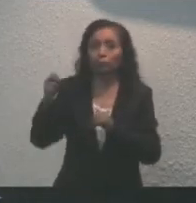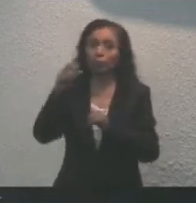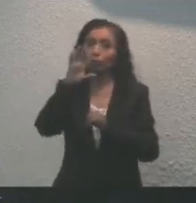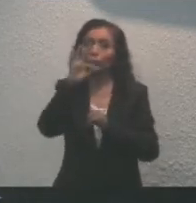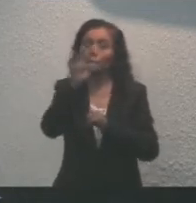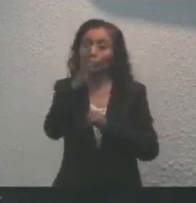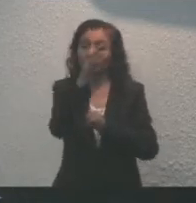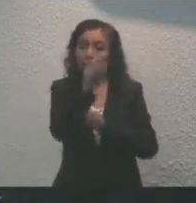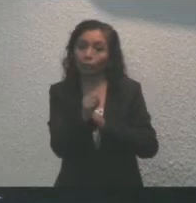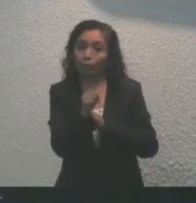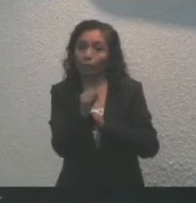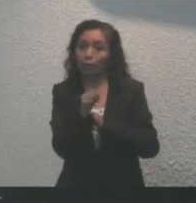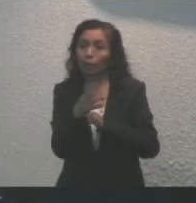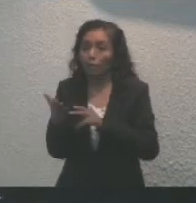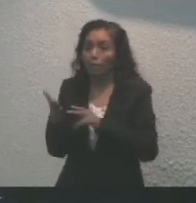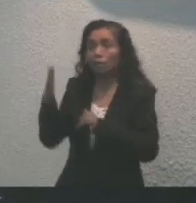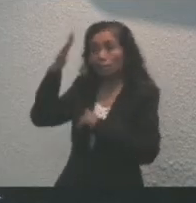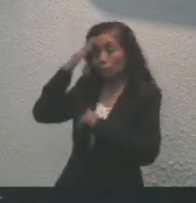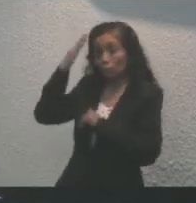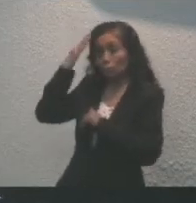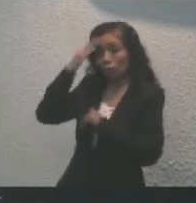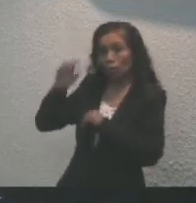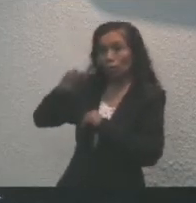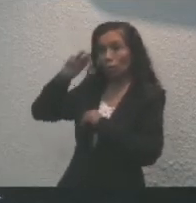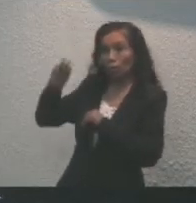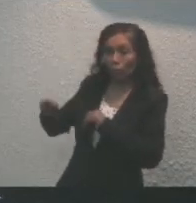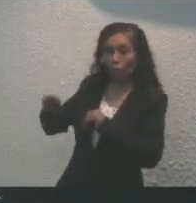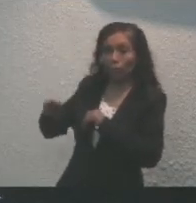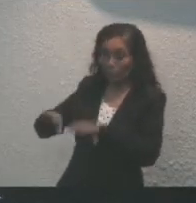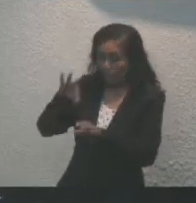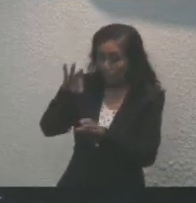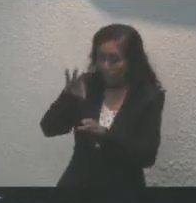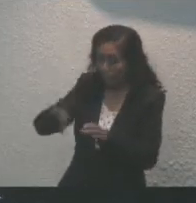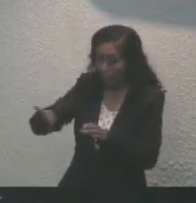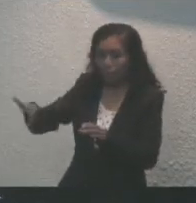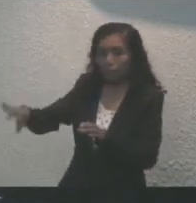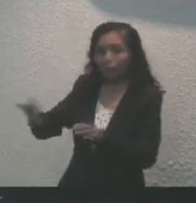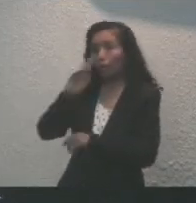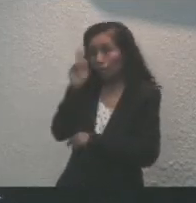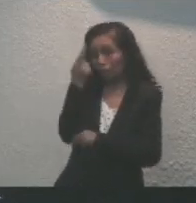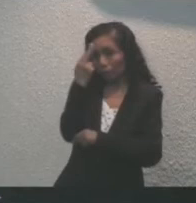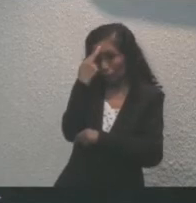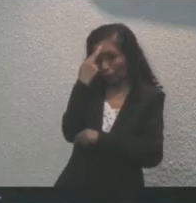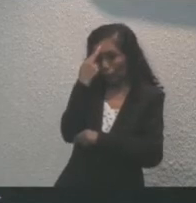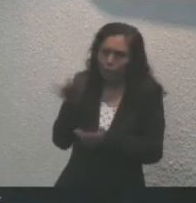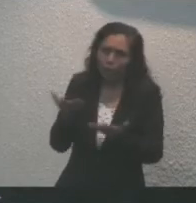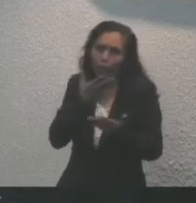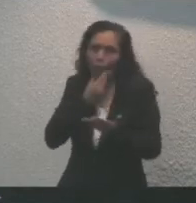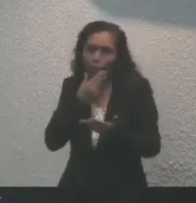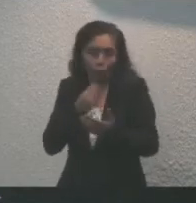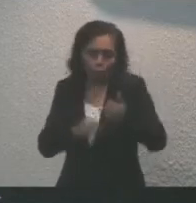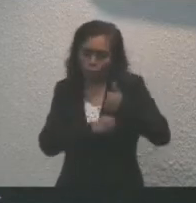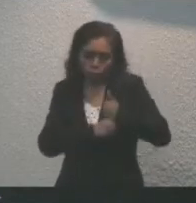la pérdida de algunos de sus líderes y la época de siembra, recordando que se trataba de campesinos y no de